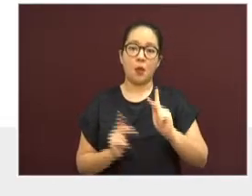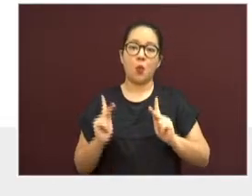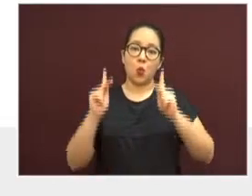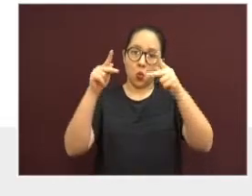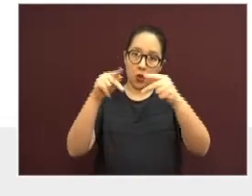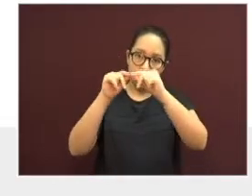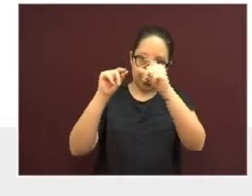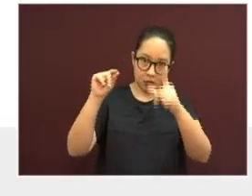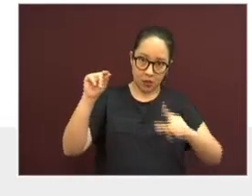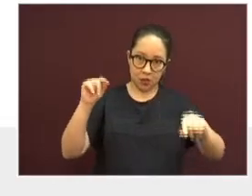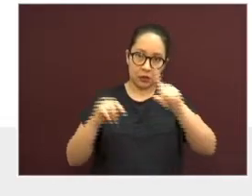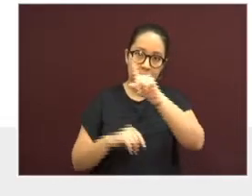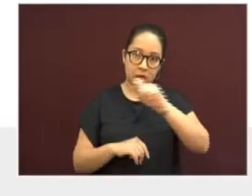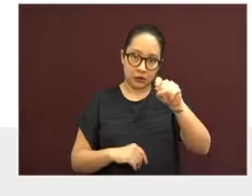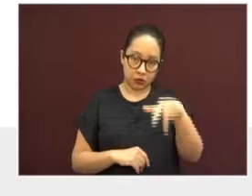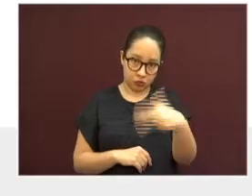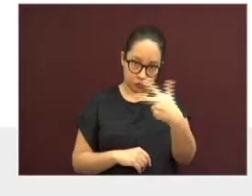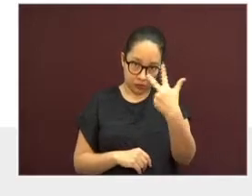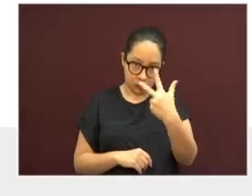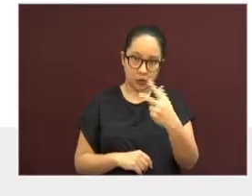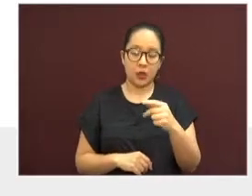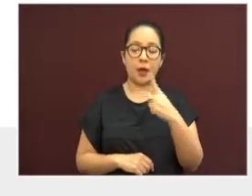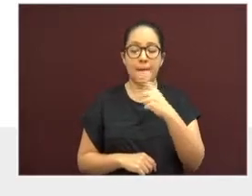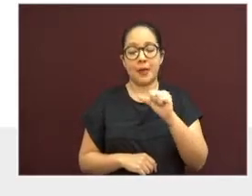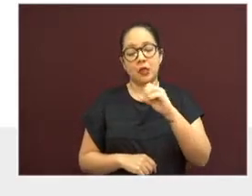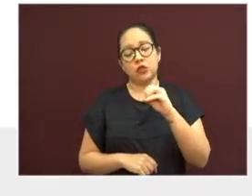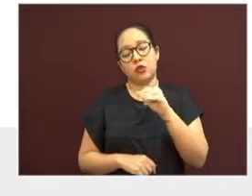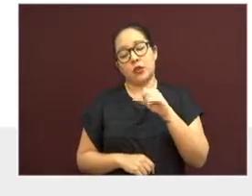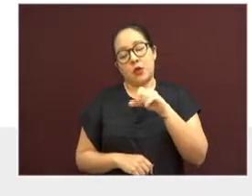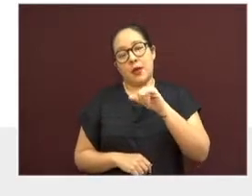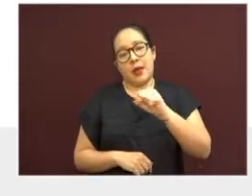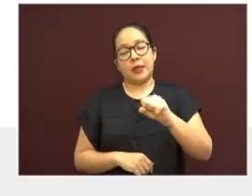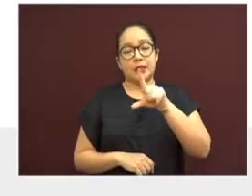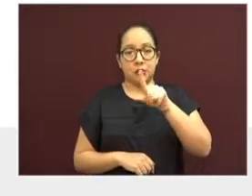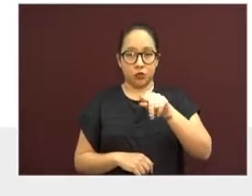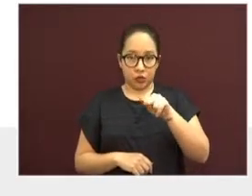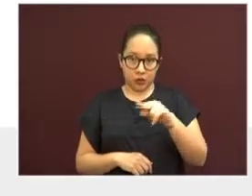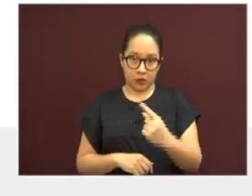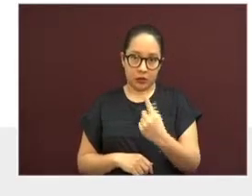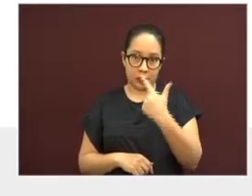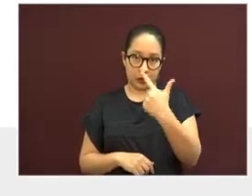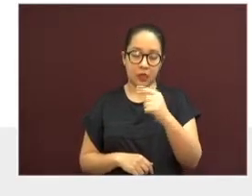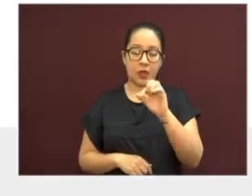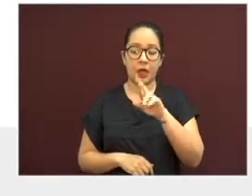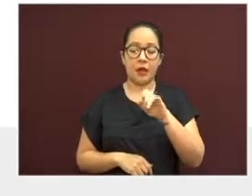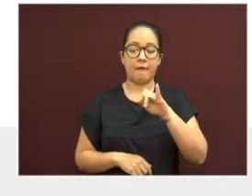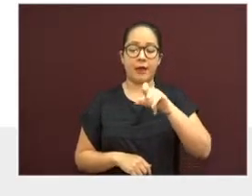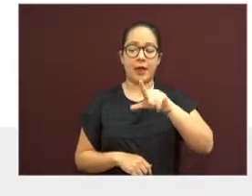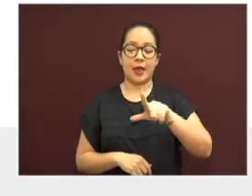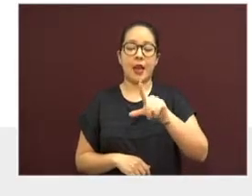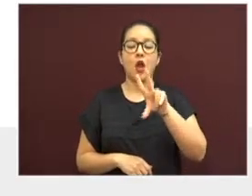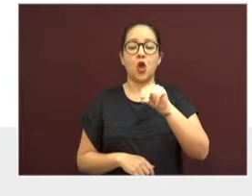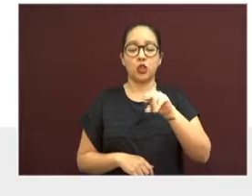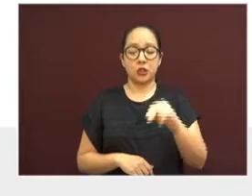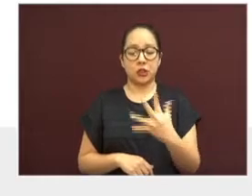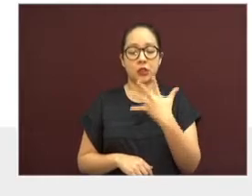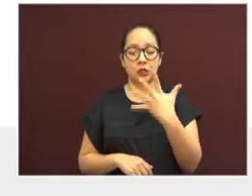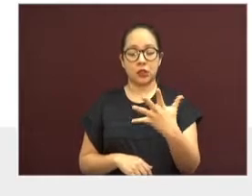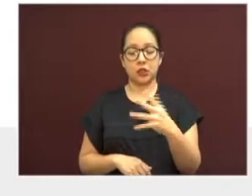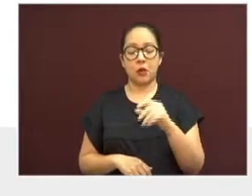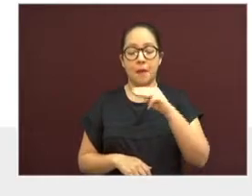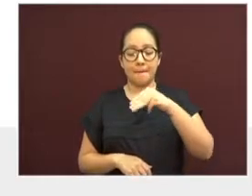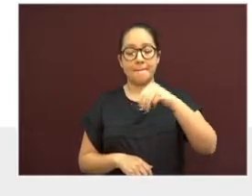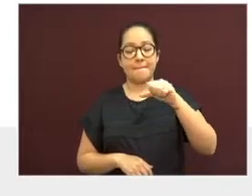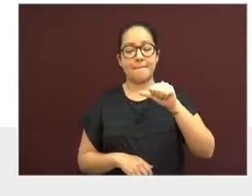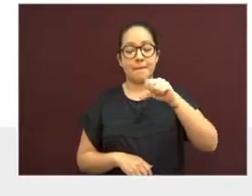113. Paso de Ovejas, 87. Rafael Delgado, 85. Malio Fabio